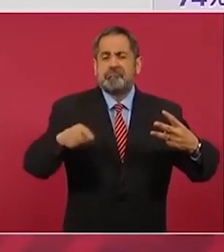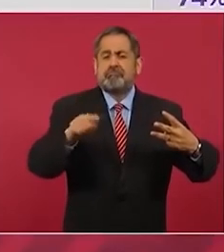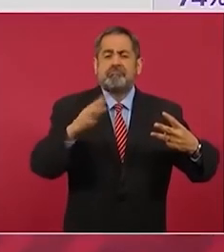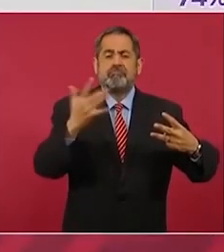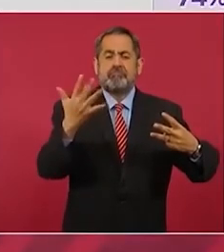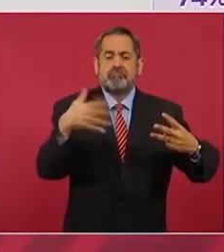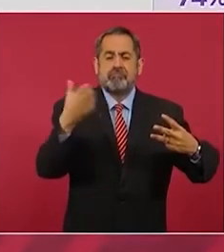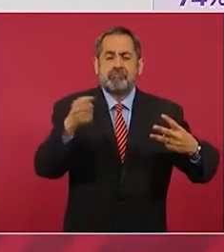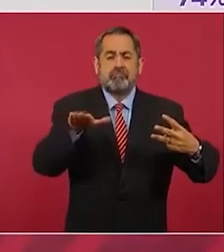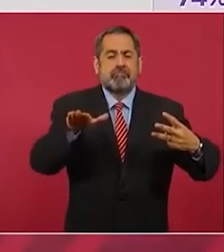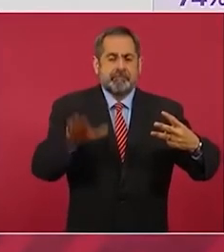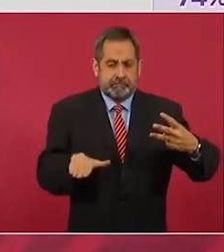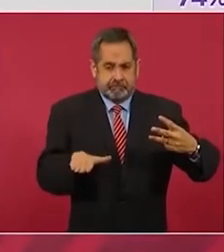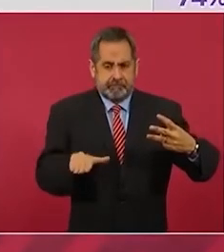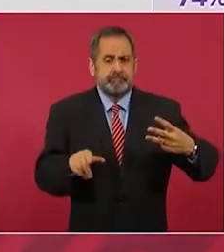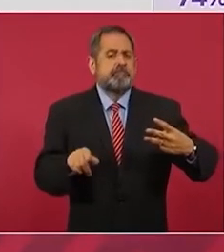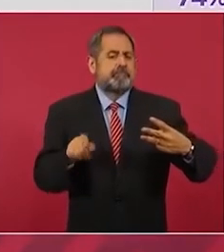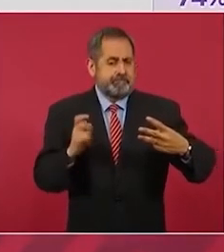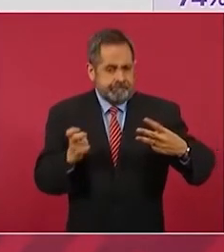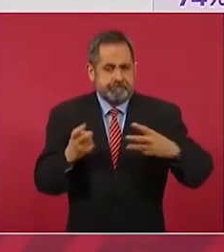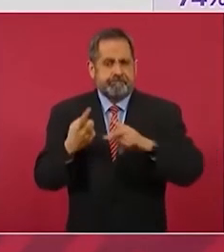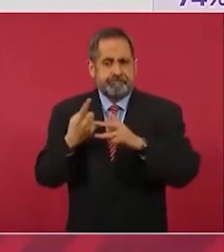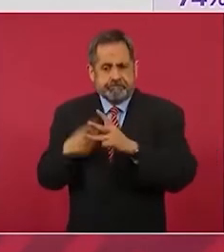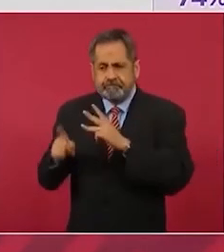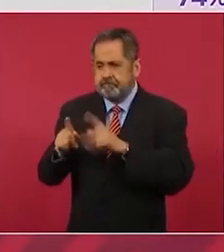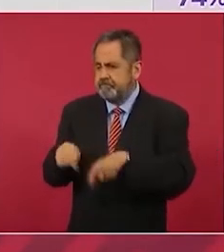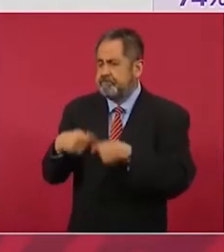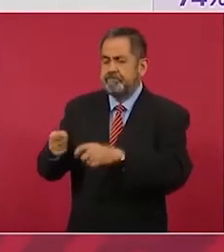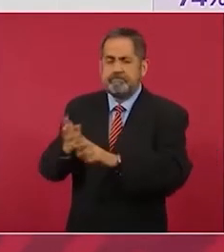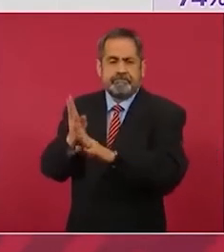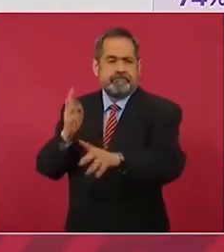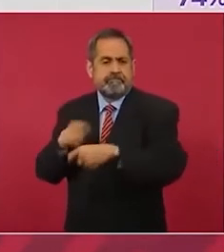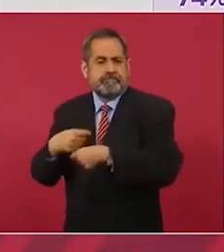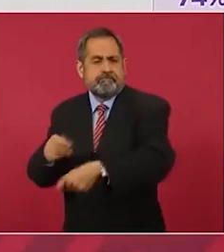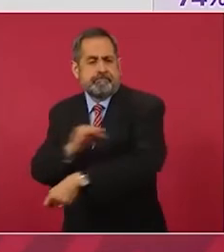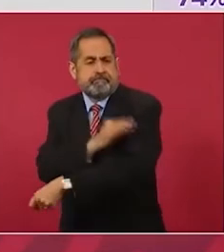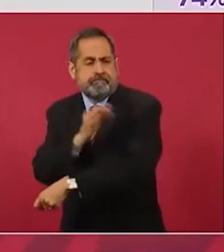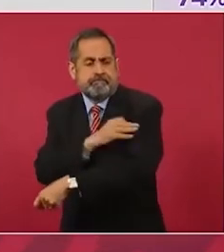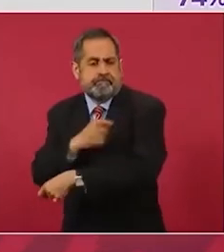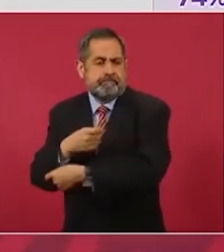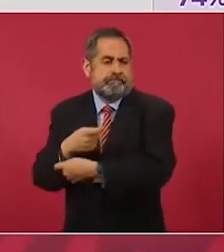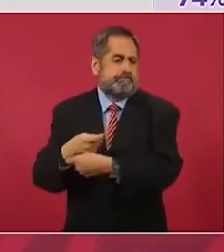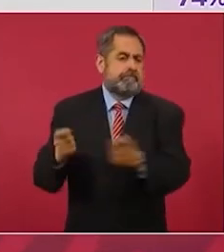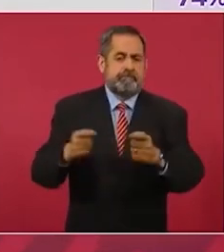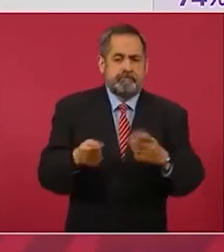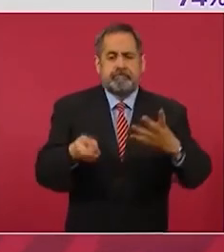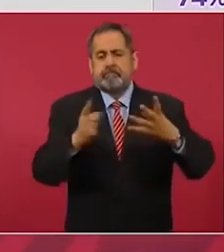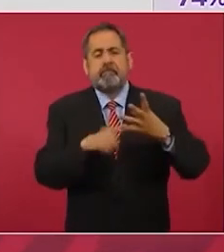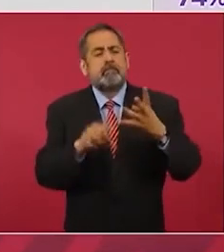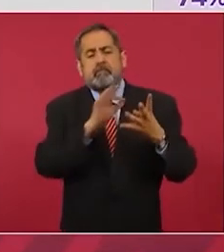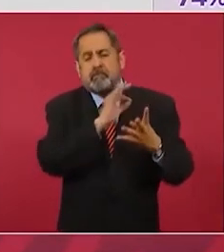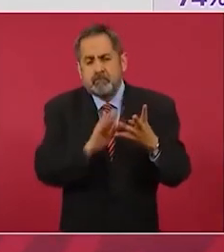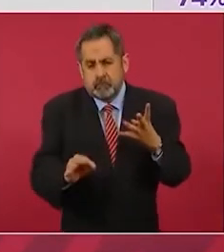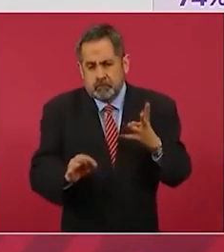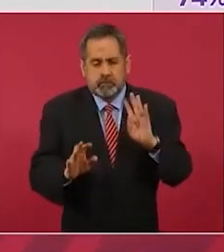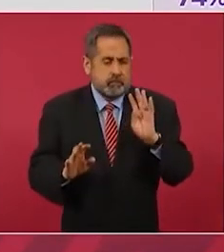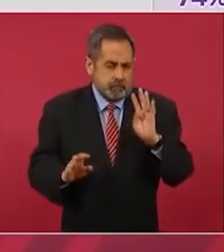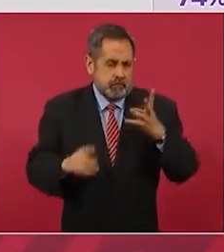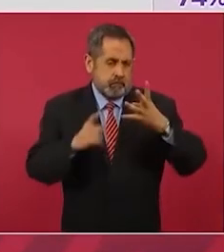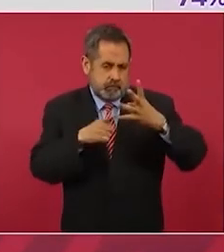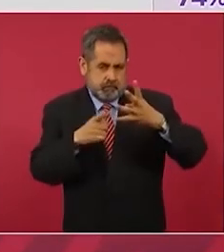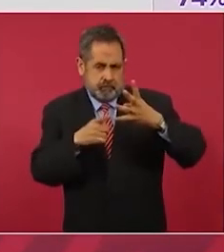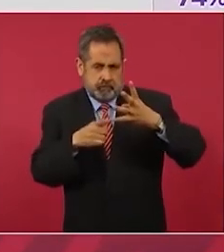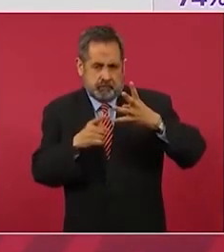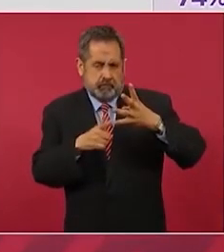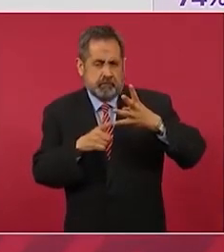menos de 50 años estamos apenas iniciando los refuerzos en esas personas y prioridad baja y no obstante que sea prioridad